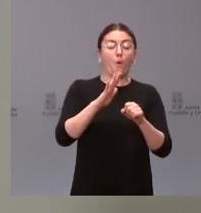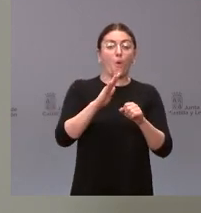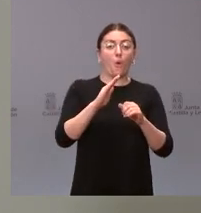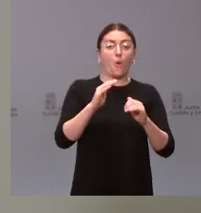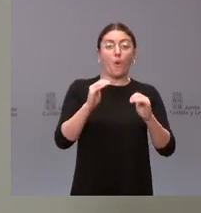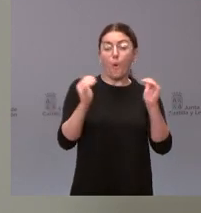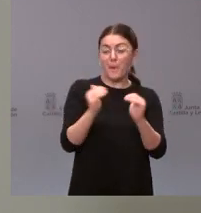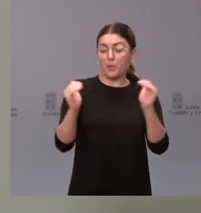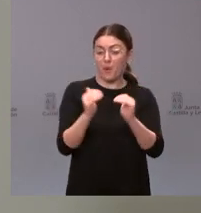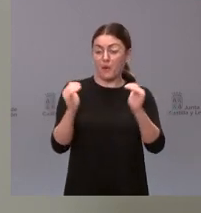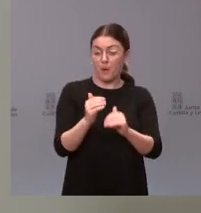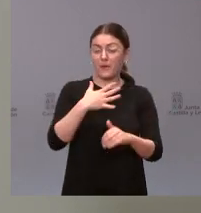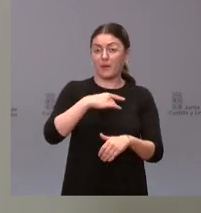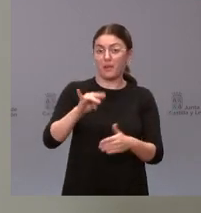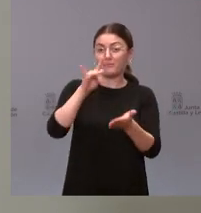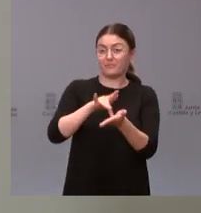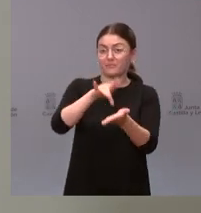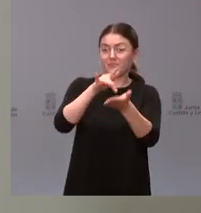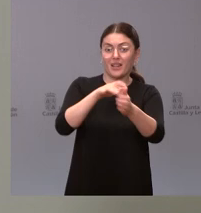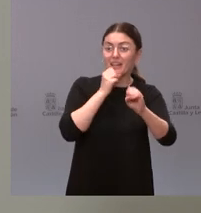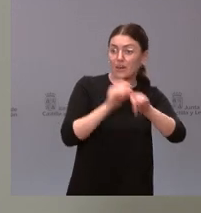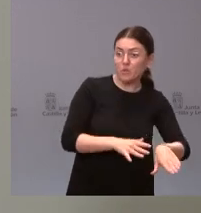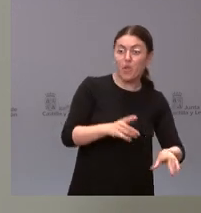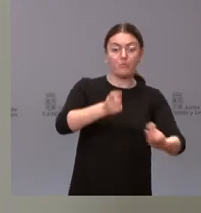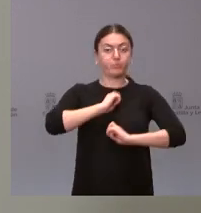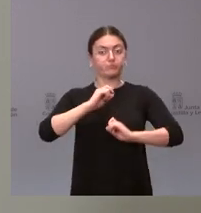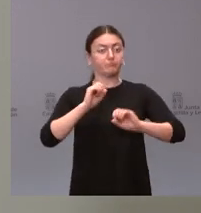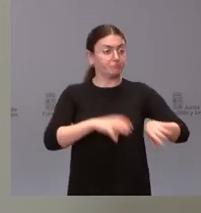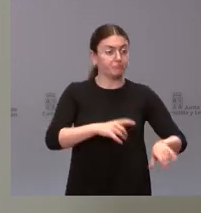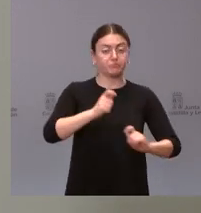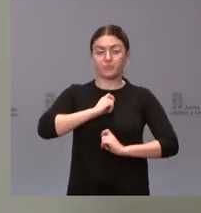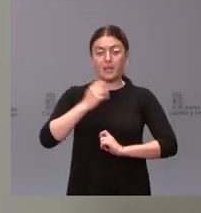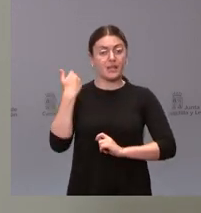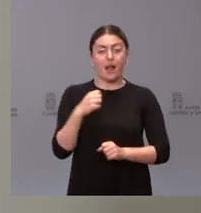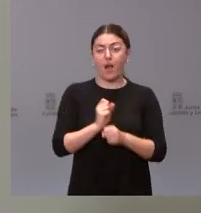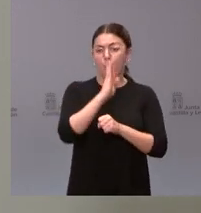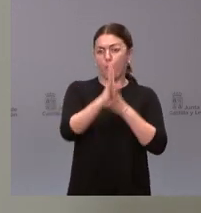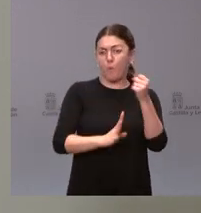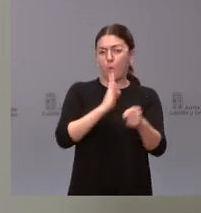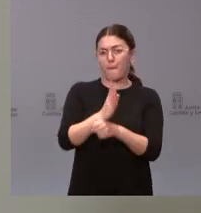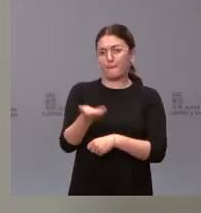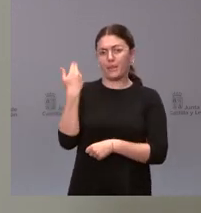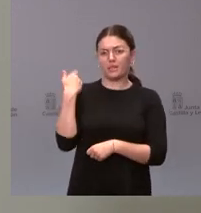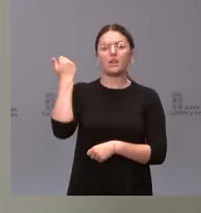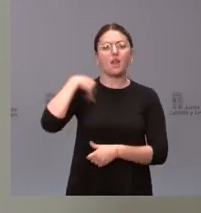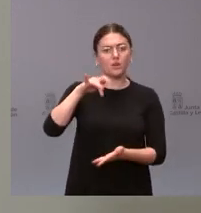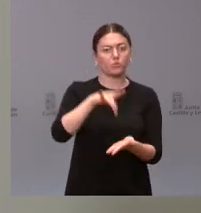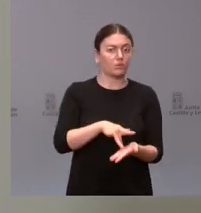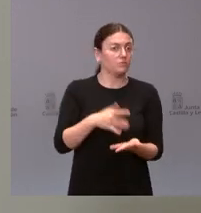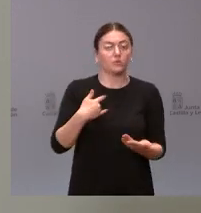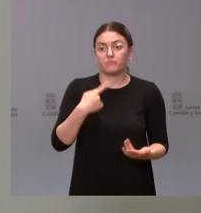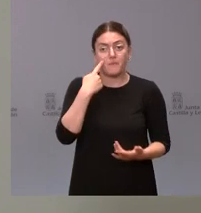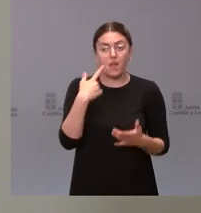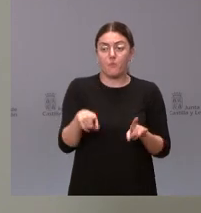cualquier jueves pudiera haber renuncias y nombramientos ya lo hubo la pasada legislatura y hay que verlo con normalidad y